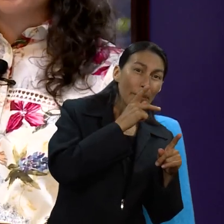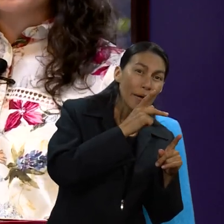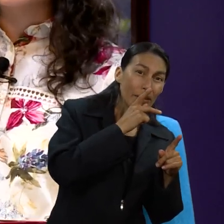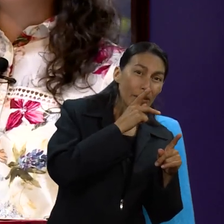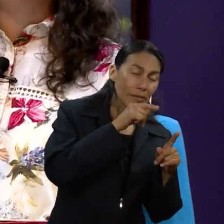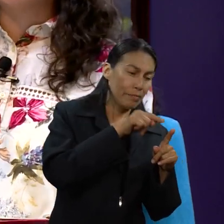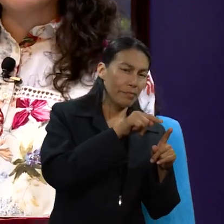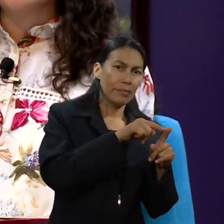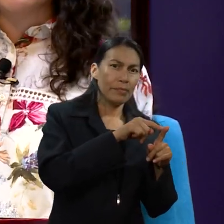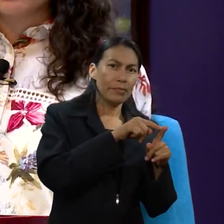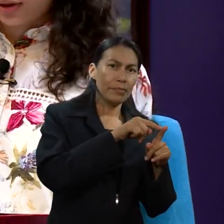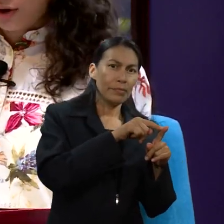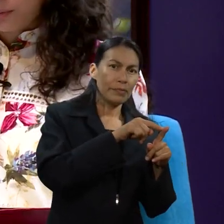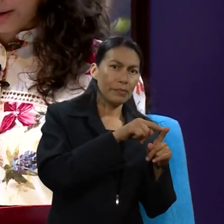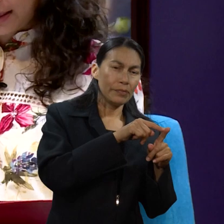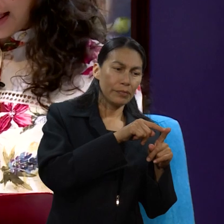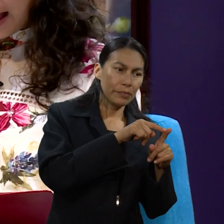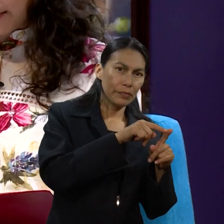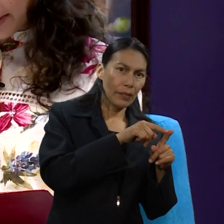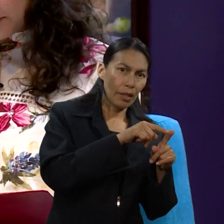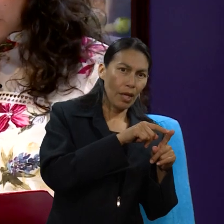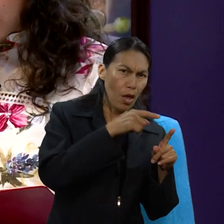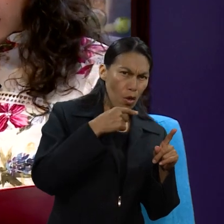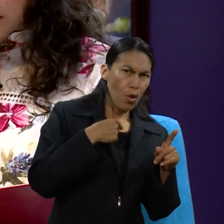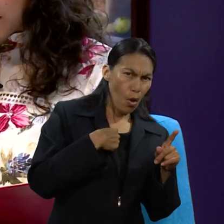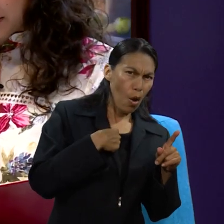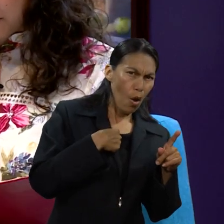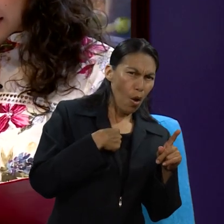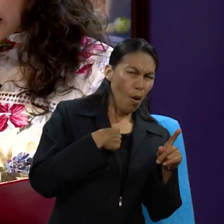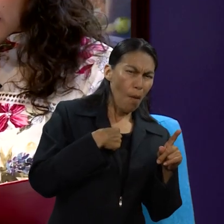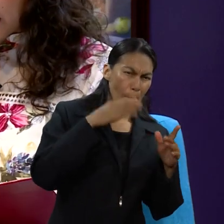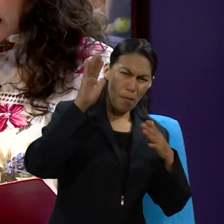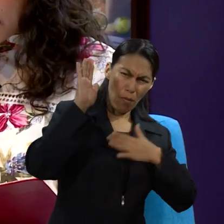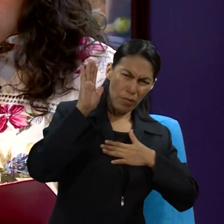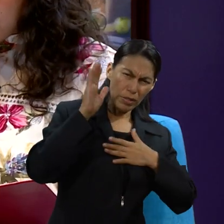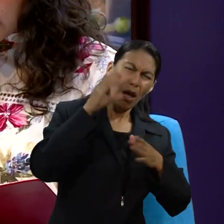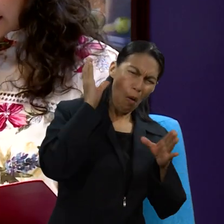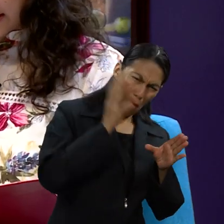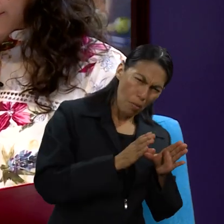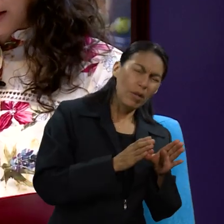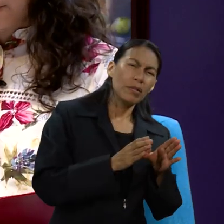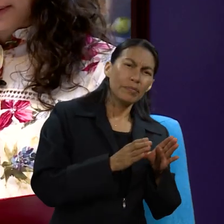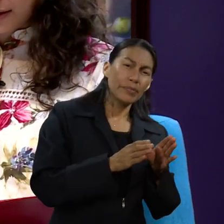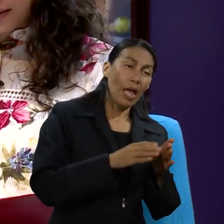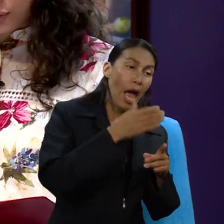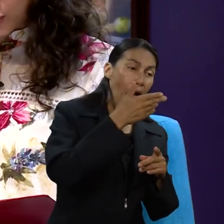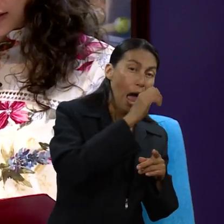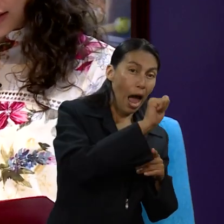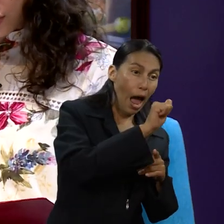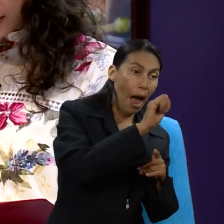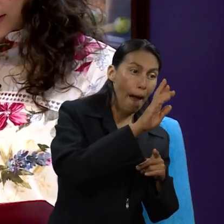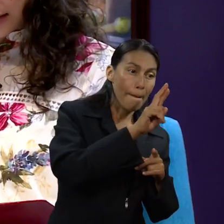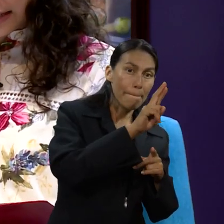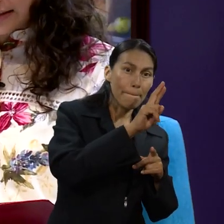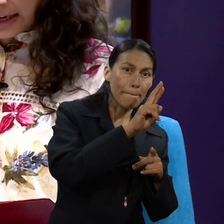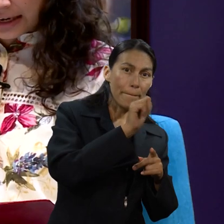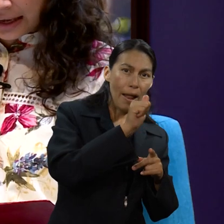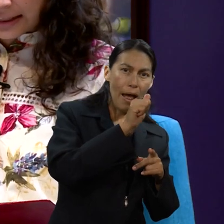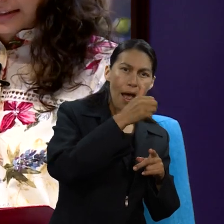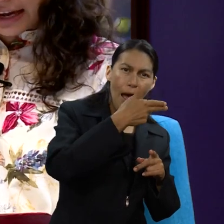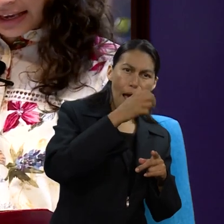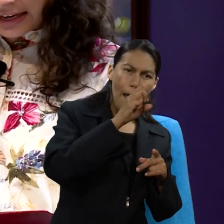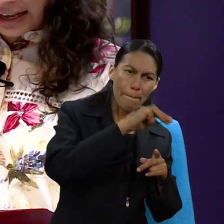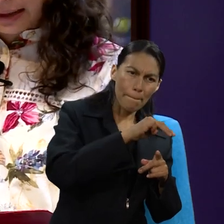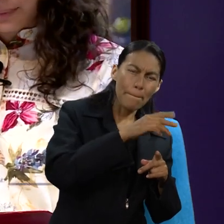cumplir la promesa, va a haber un cambio de nombre. Abraham ahora se va a llamar Abraham, que significa padre de muchas naciones, y